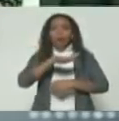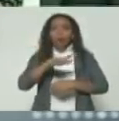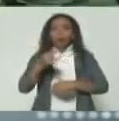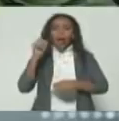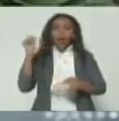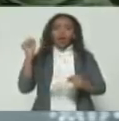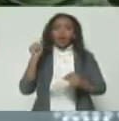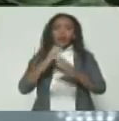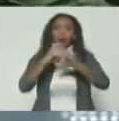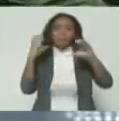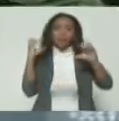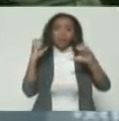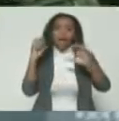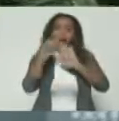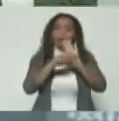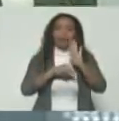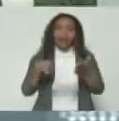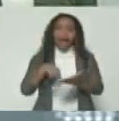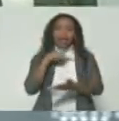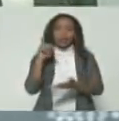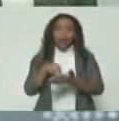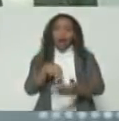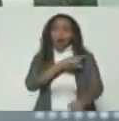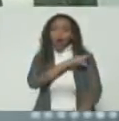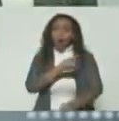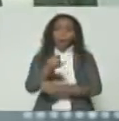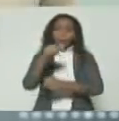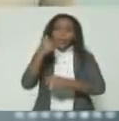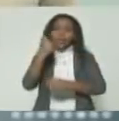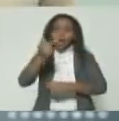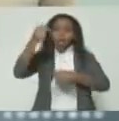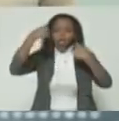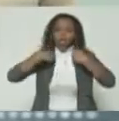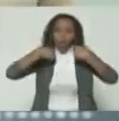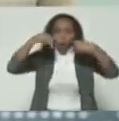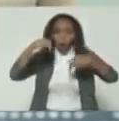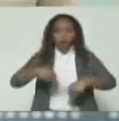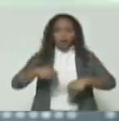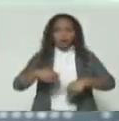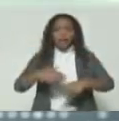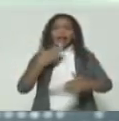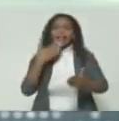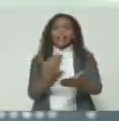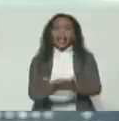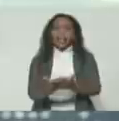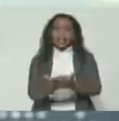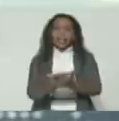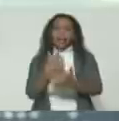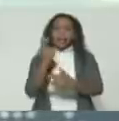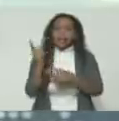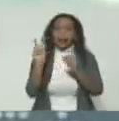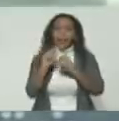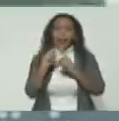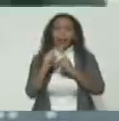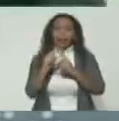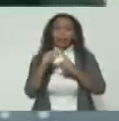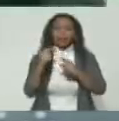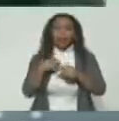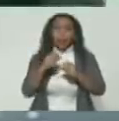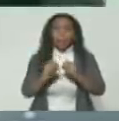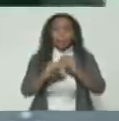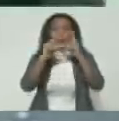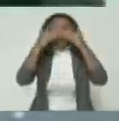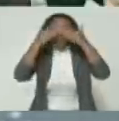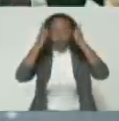los transportistas a nivel nacional. Cúmplase, digo hoy. Agradezco la crítica. Me despertó, me